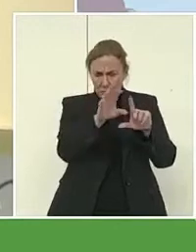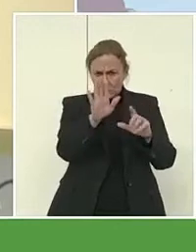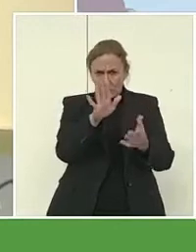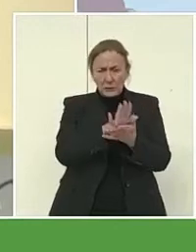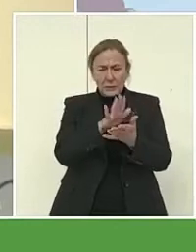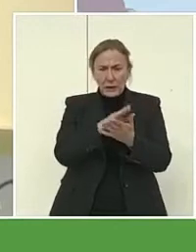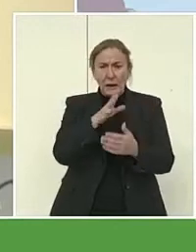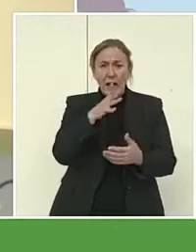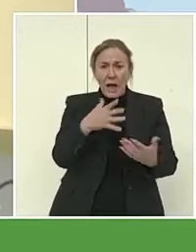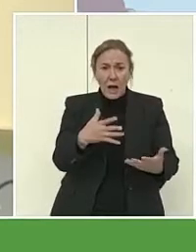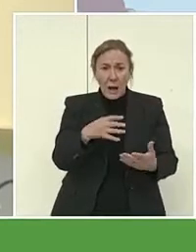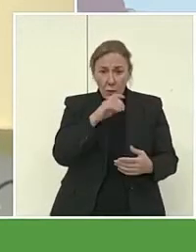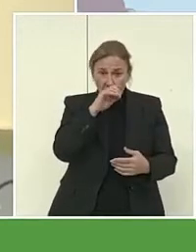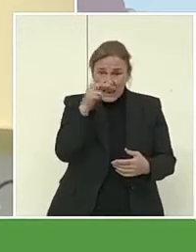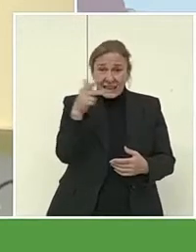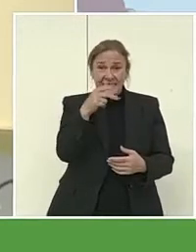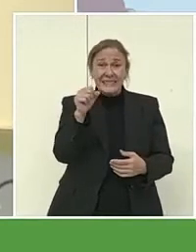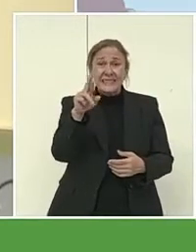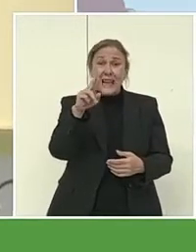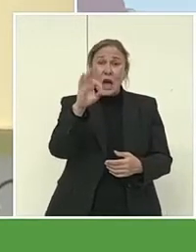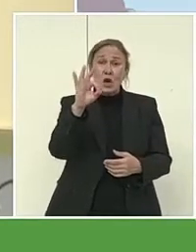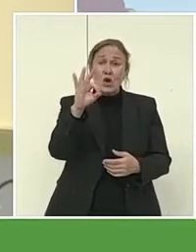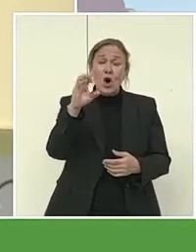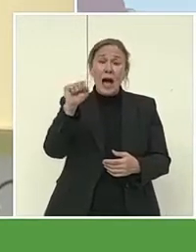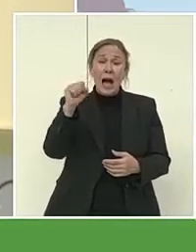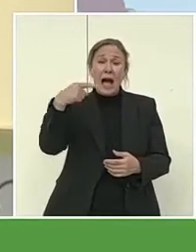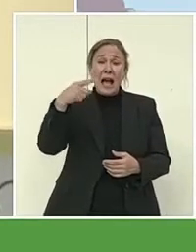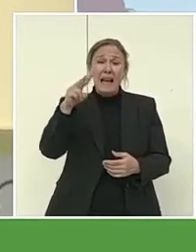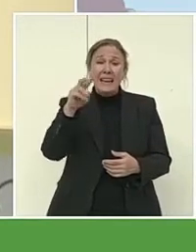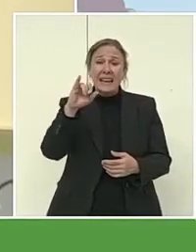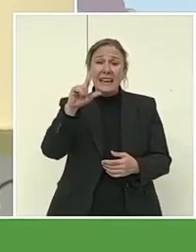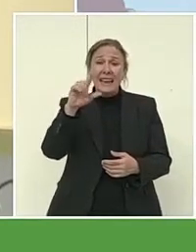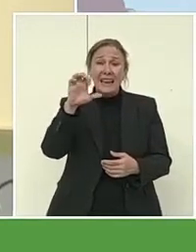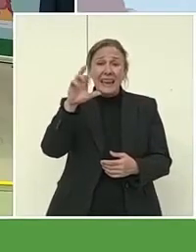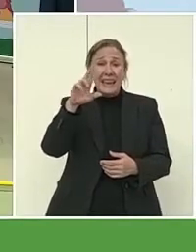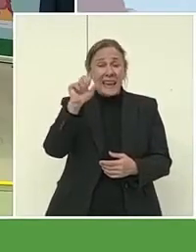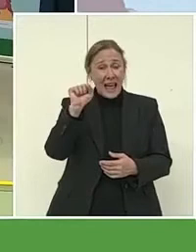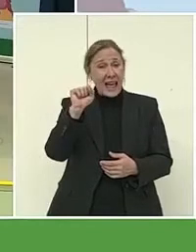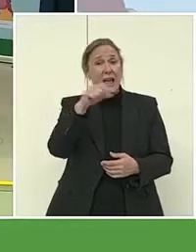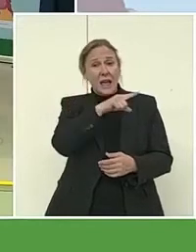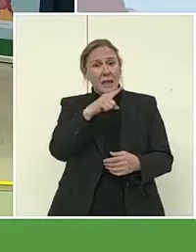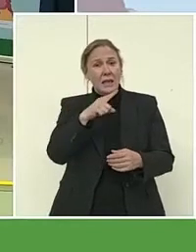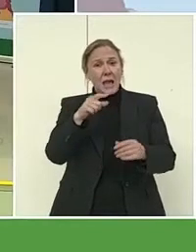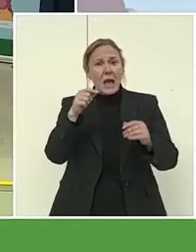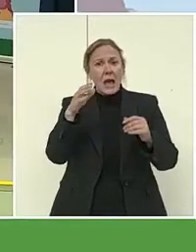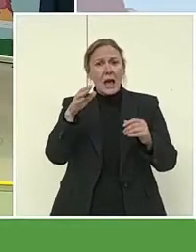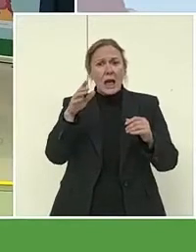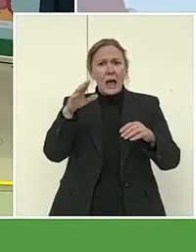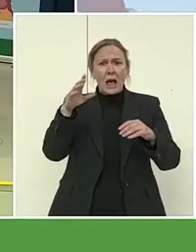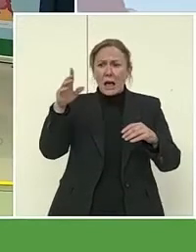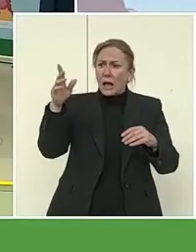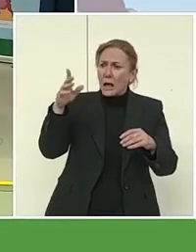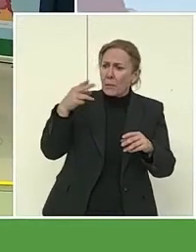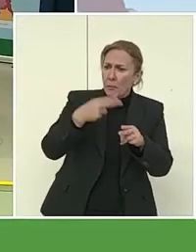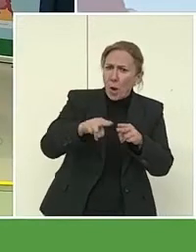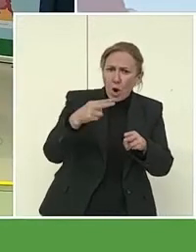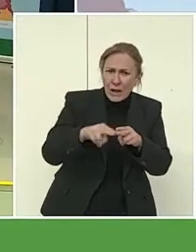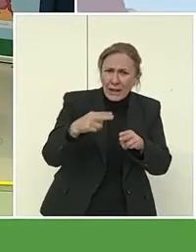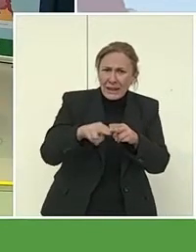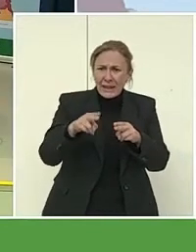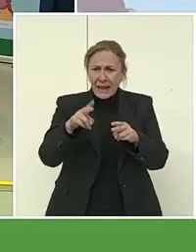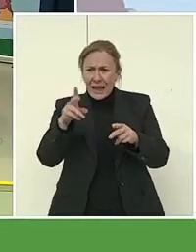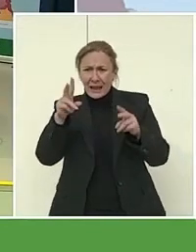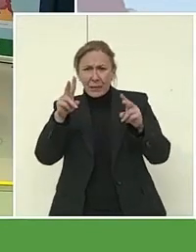Y ahora Charo Aguilera Santos, que es licenciada en Ciencia Política y Sociología, tiene un máster en Género, Identidad y Ciudadanía, experta